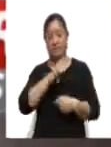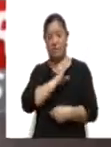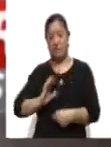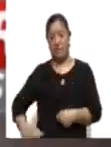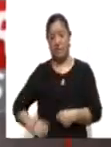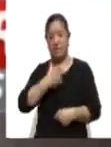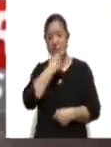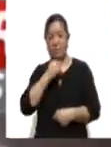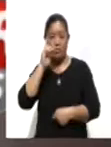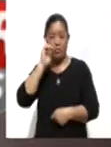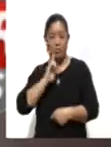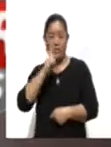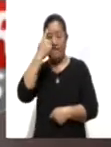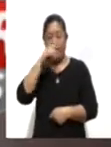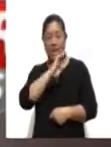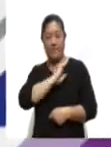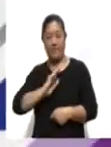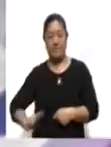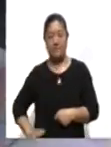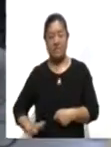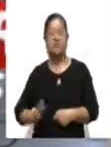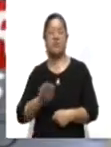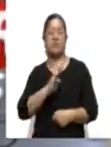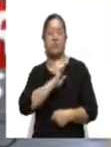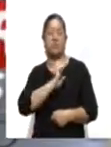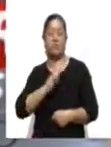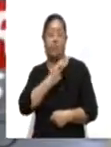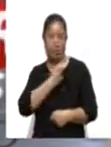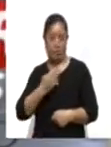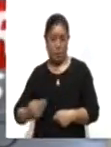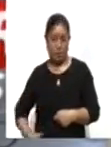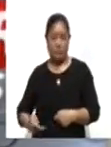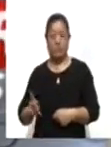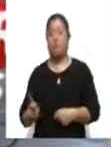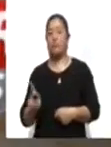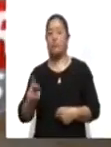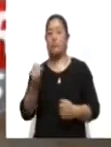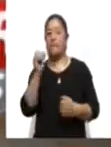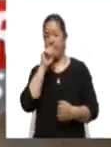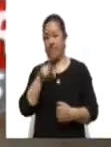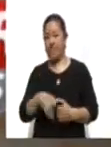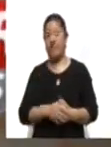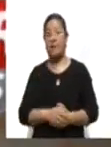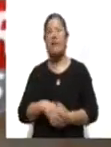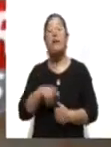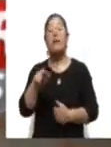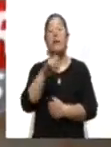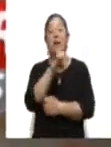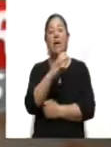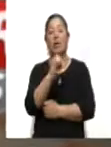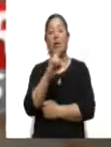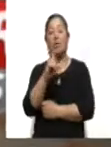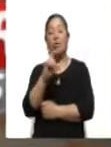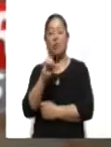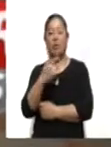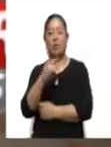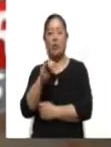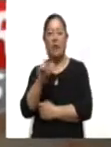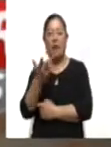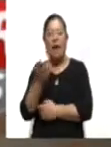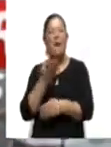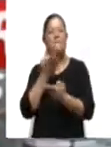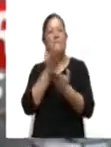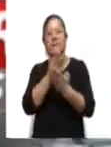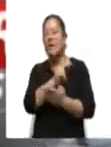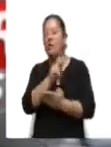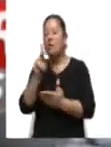presidencias municipales y de comunidad. Además llama a la Coordinación General de Ecología a cumplir con el trámite de verificación